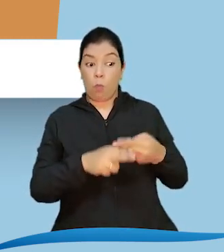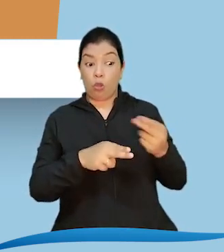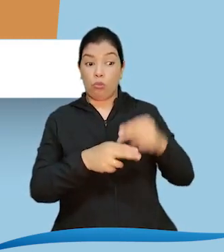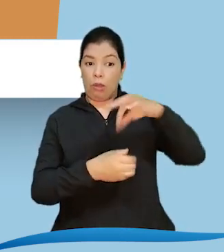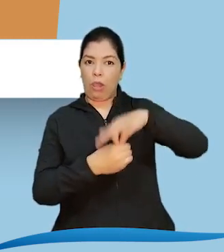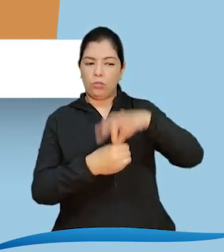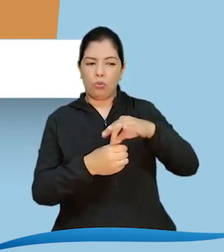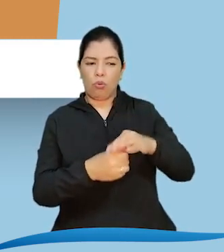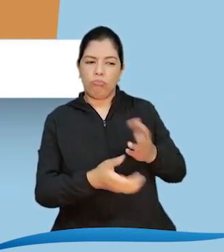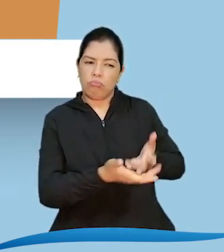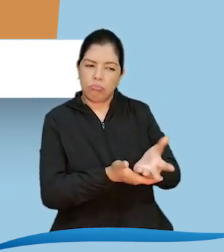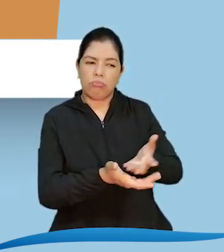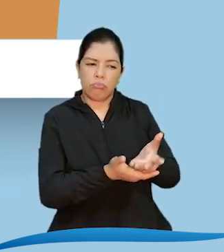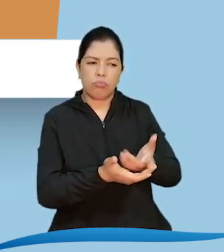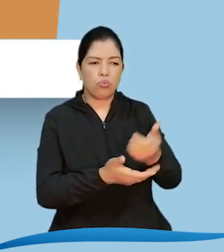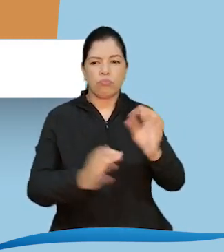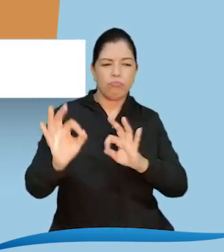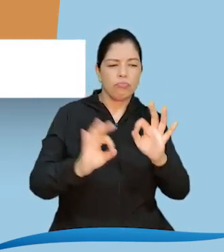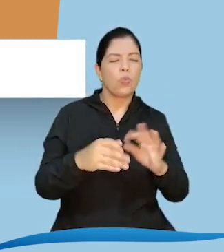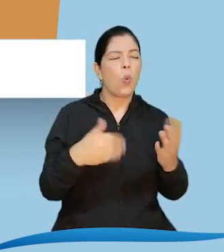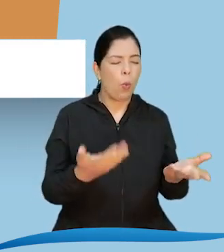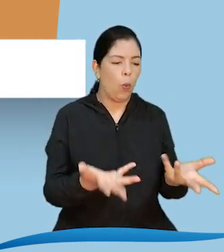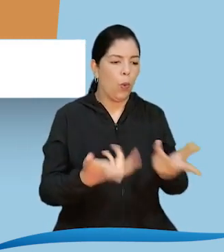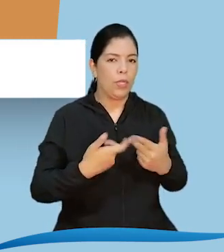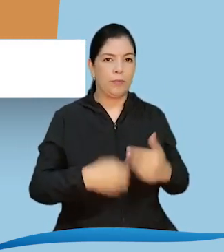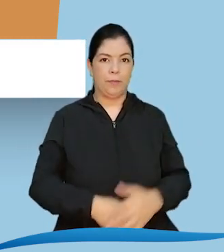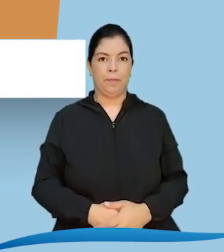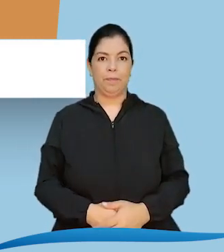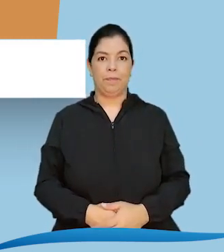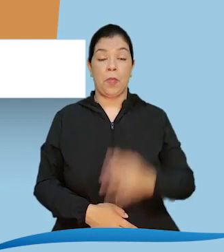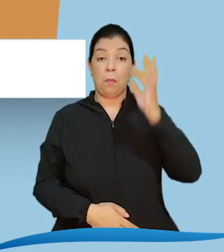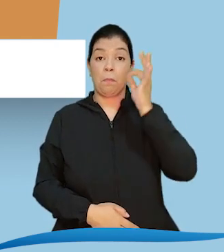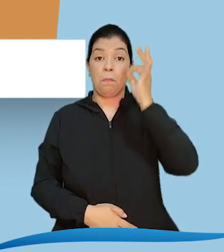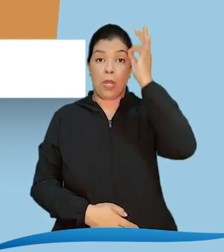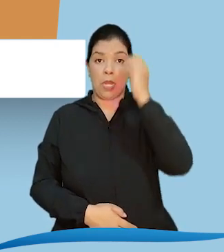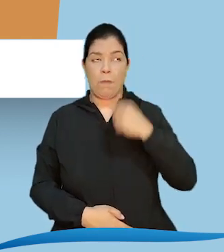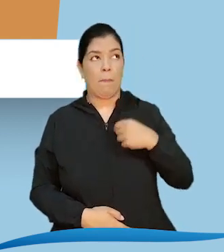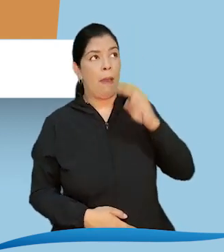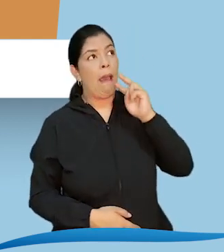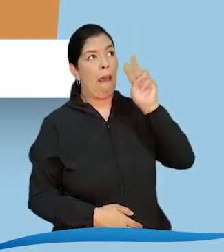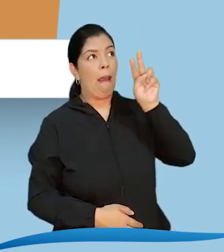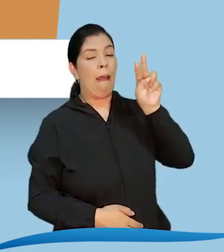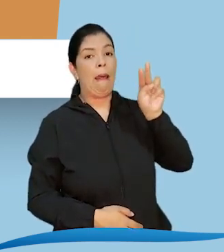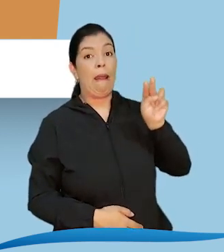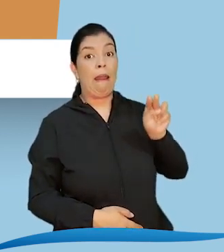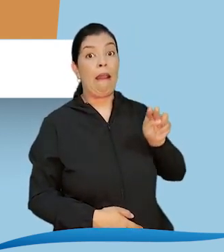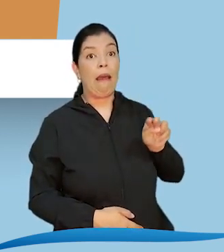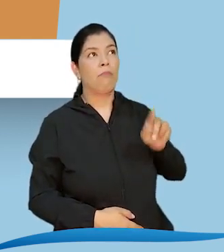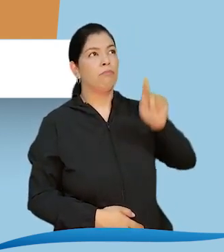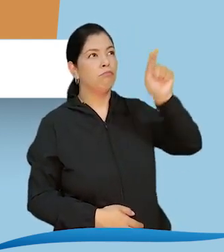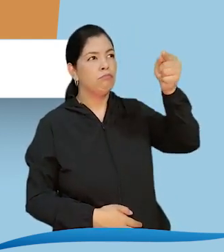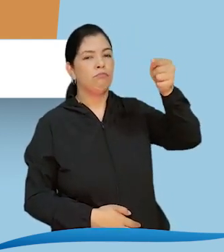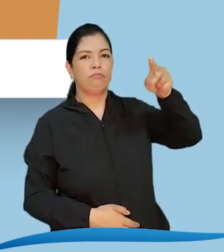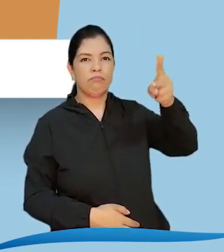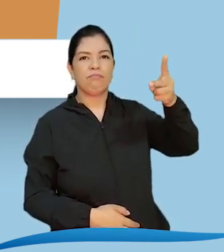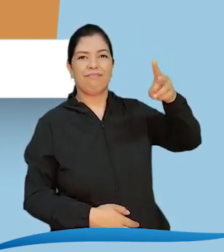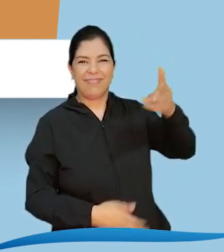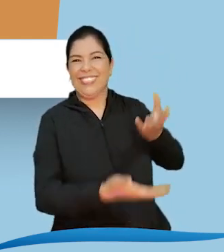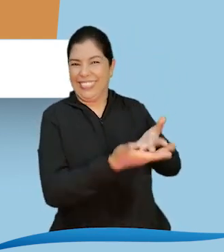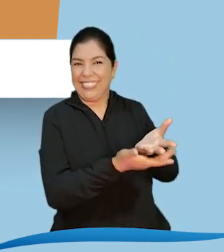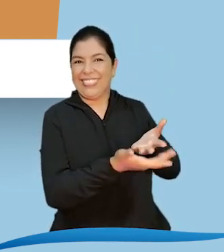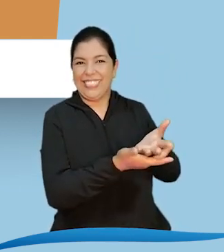A medida que Peregrina va leyendo, vemos una serie de imágenes que representan las acciones o eventos a las que ella hace